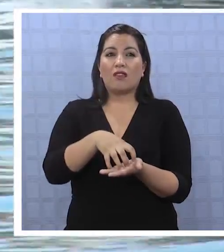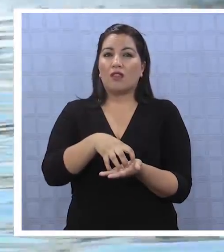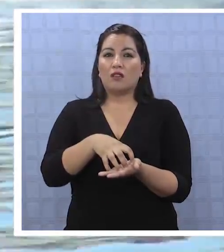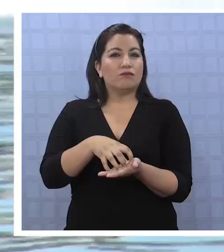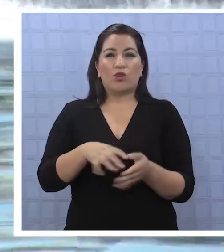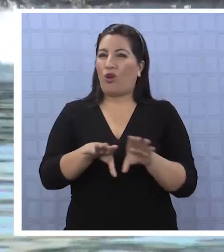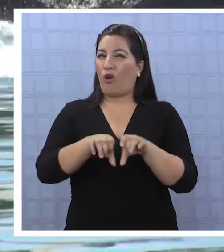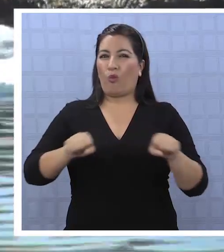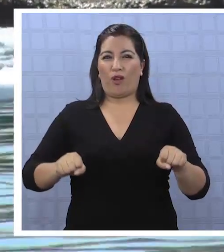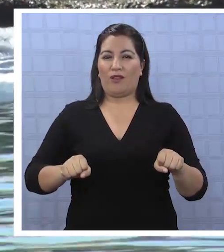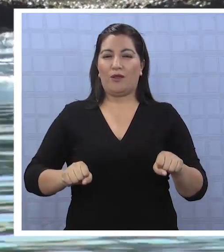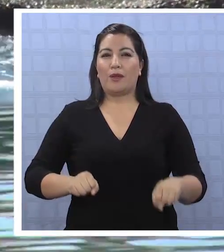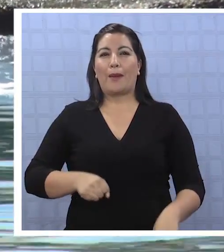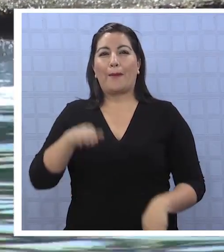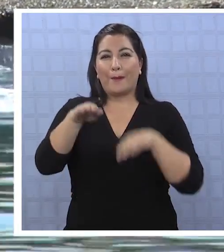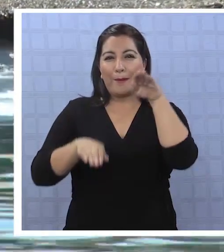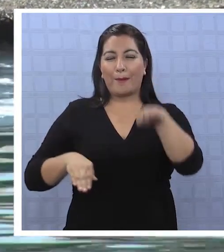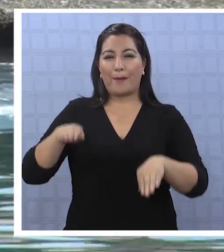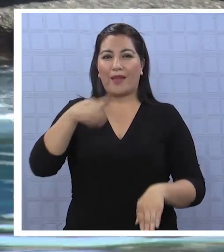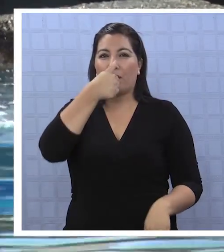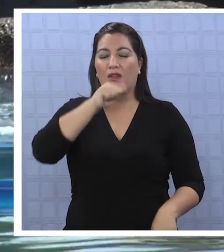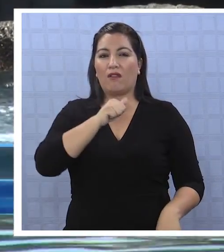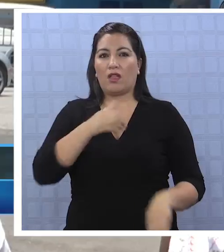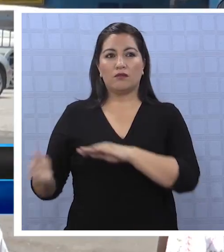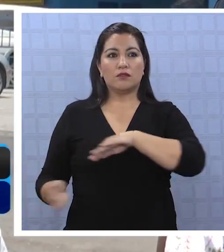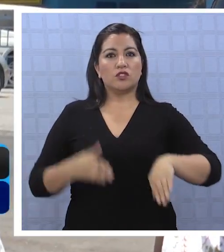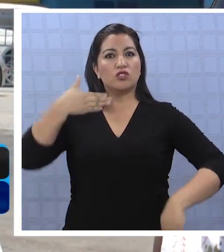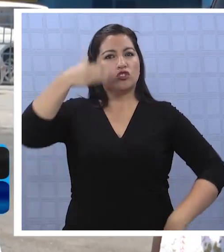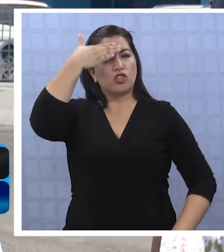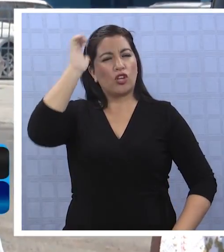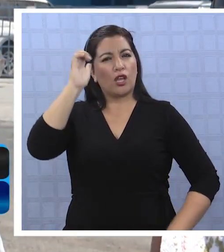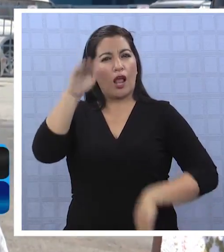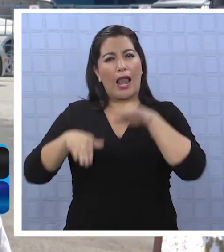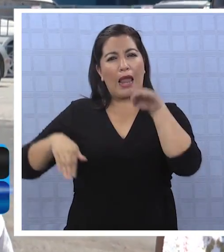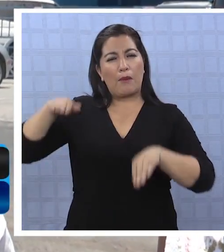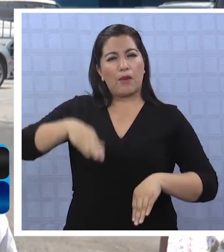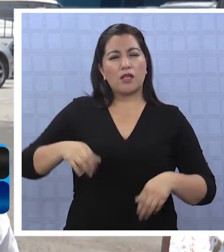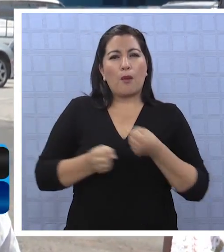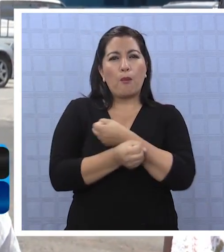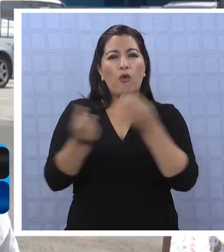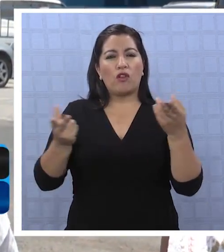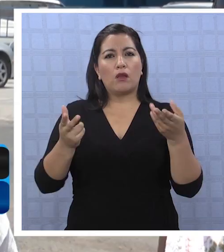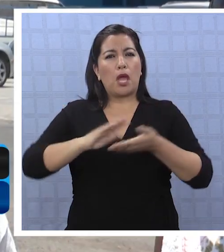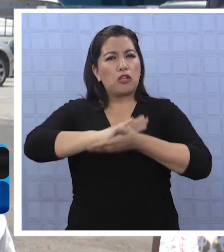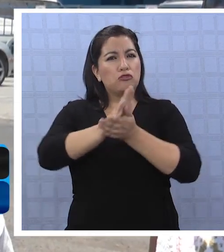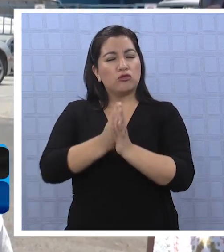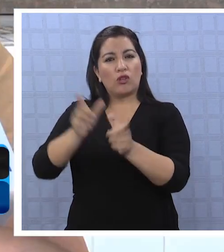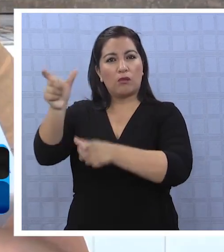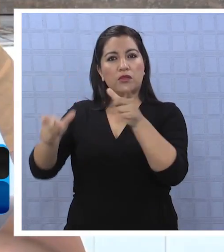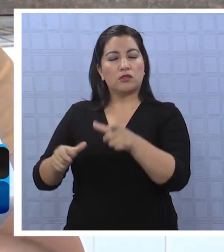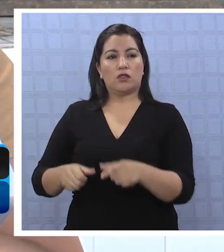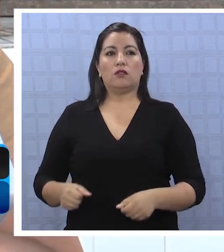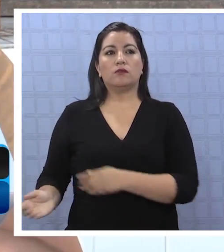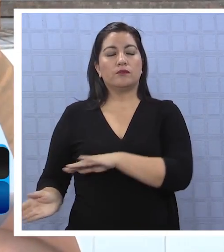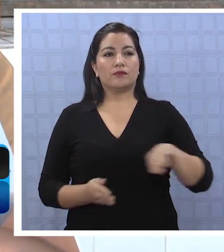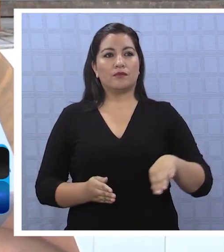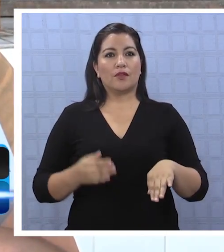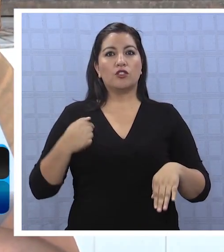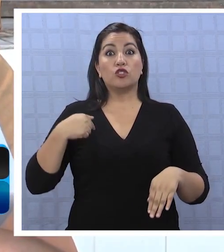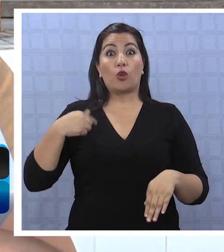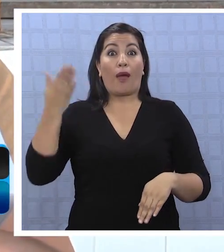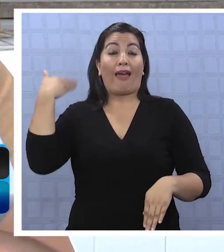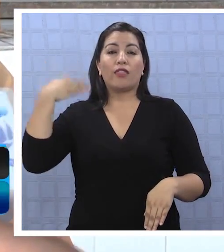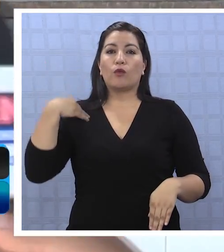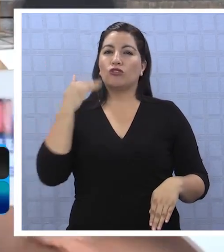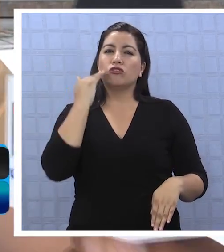playas privadas. Yo creo que las playas deberían ser públicas, aptas para todo el mundo, no debería existir lo privado. Me venía a bañar acá cuando